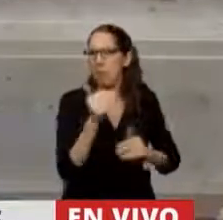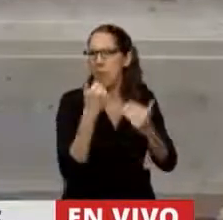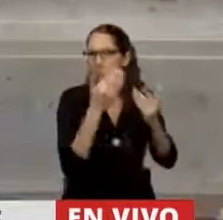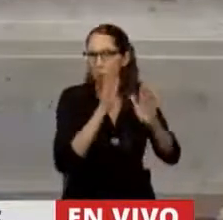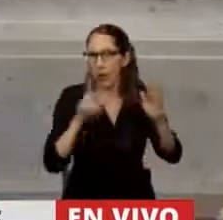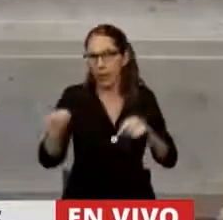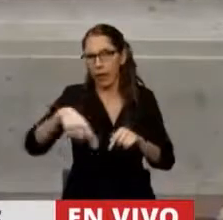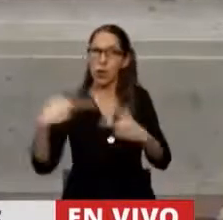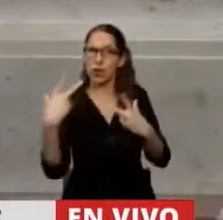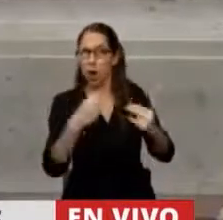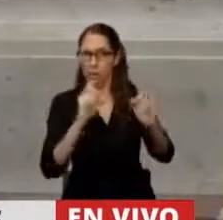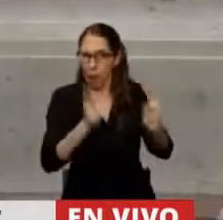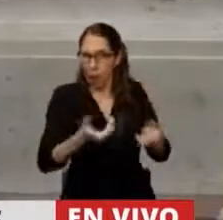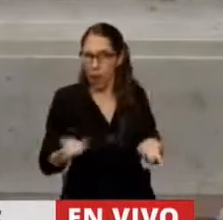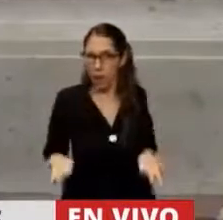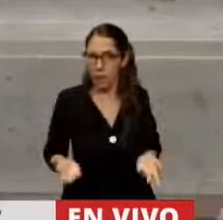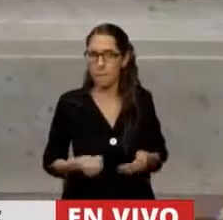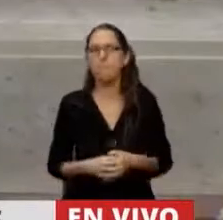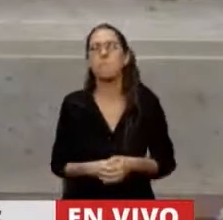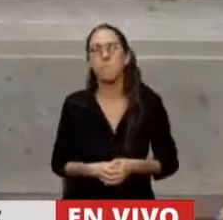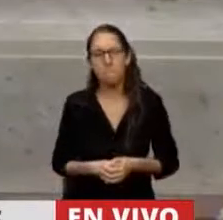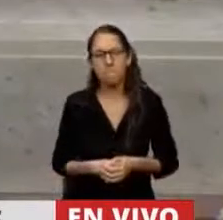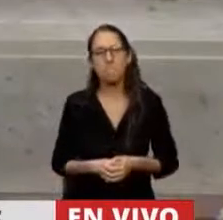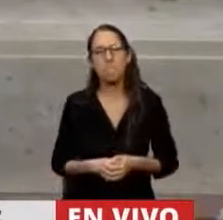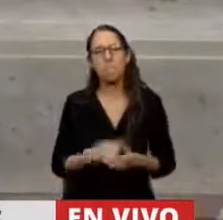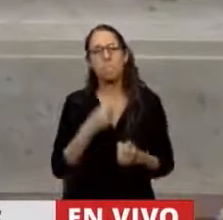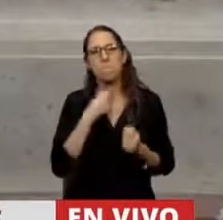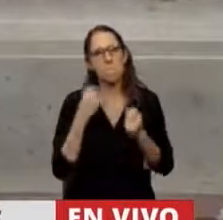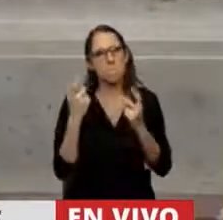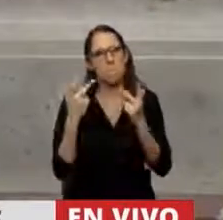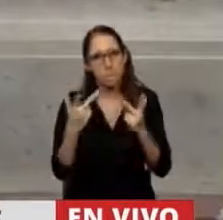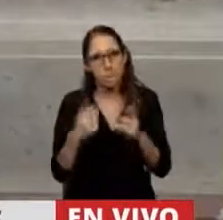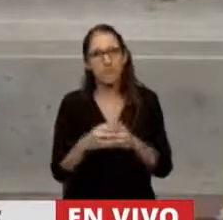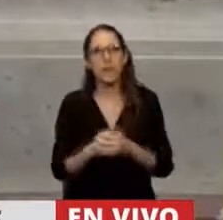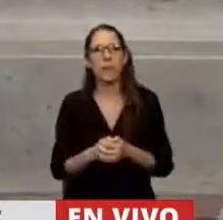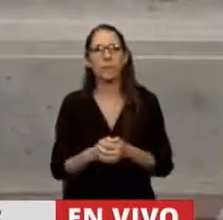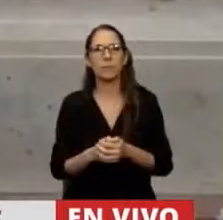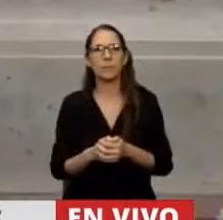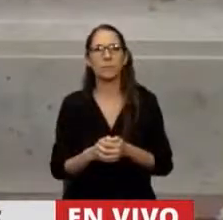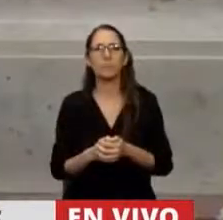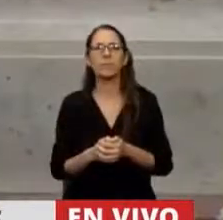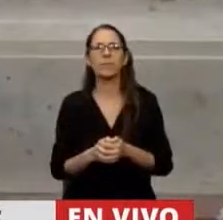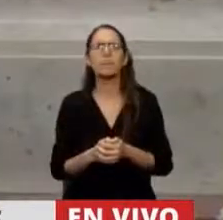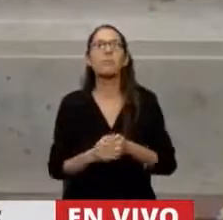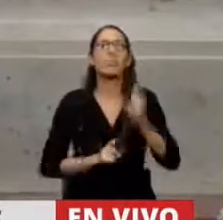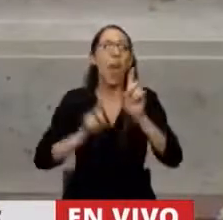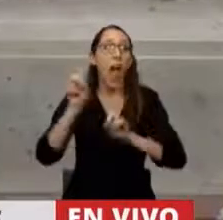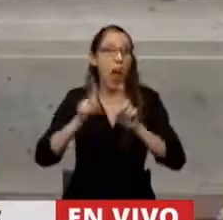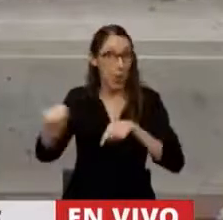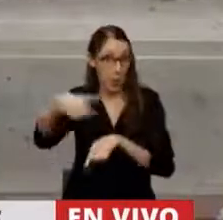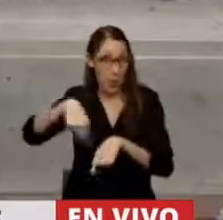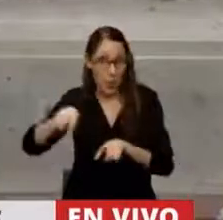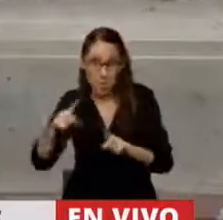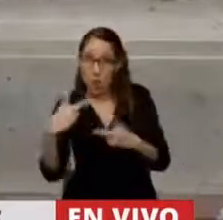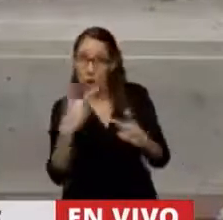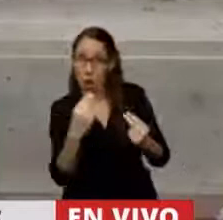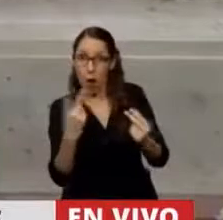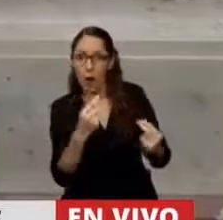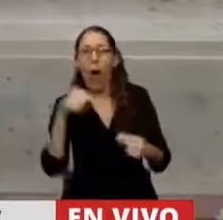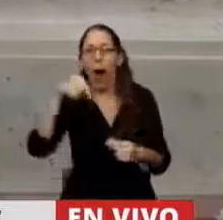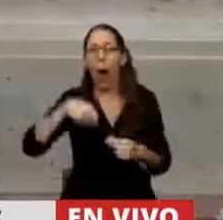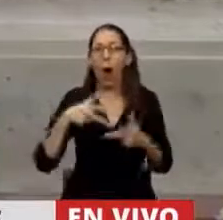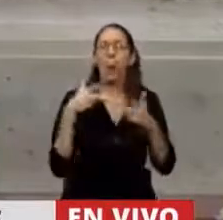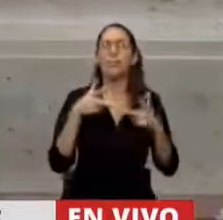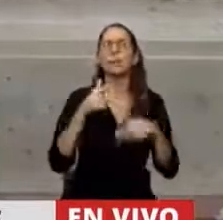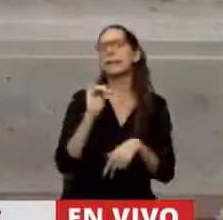decir también, Presidente, que algunos de estos que no están de acuerdo, ahora dicen que lo van a